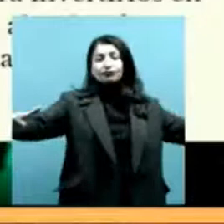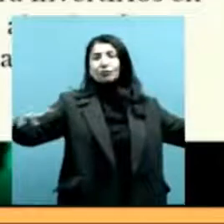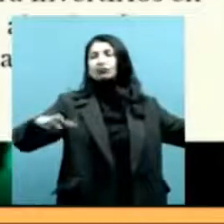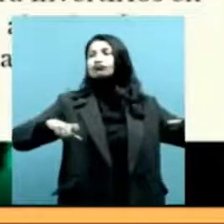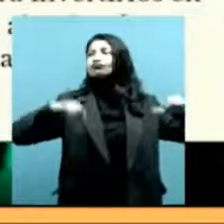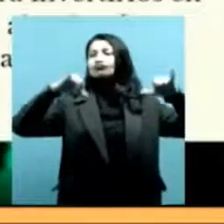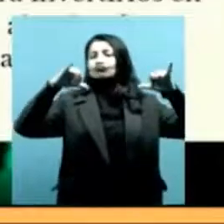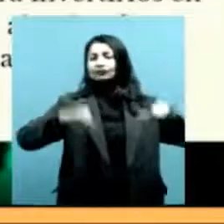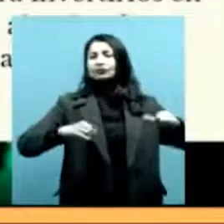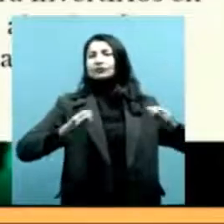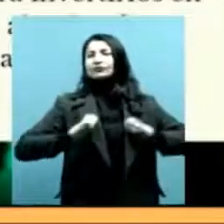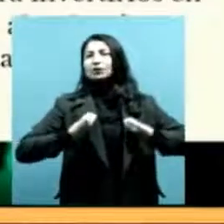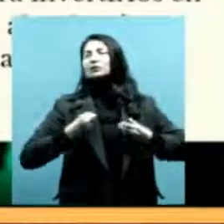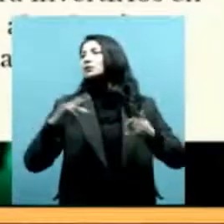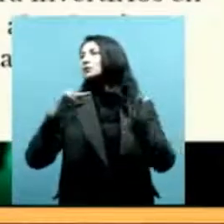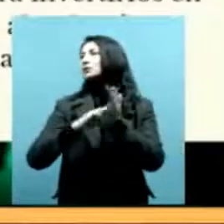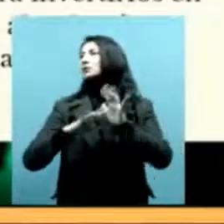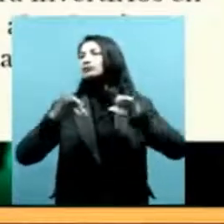insolventes.